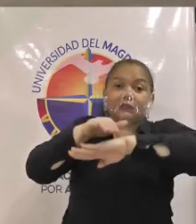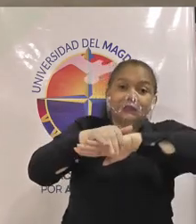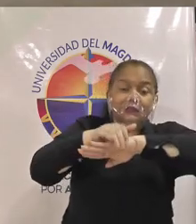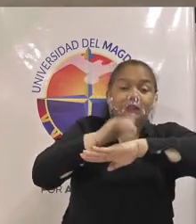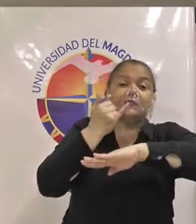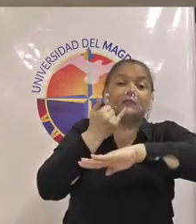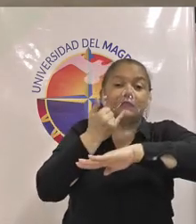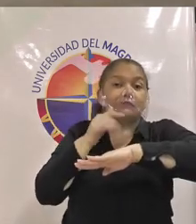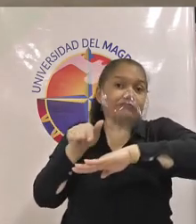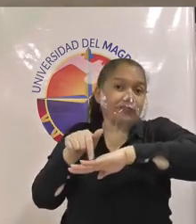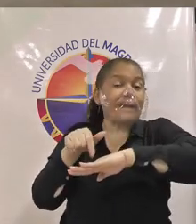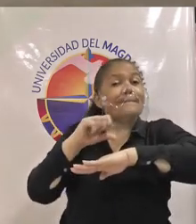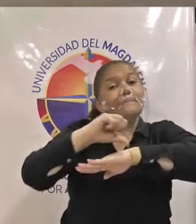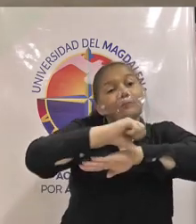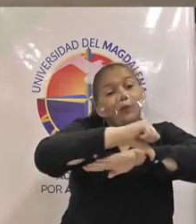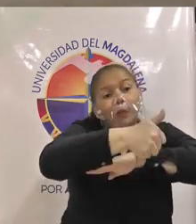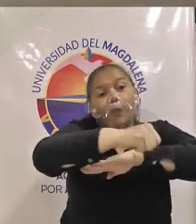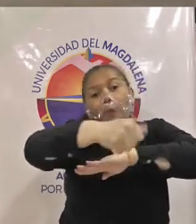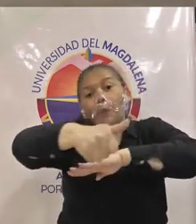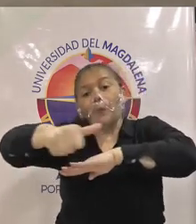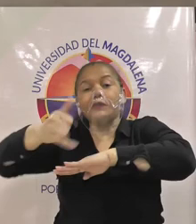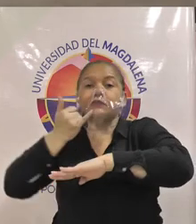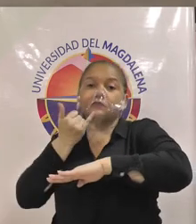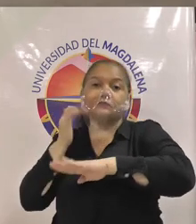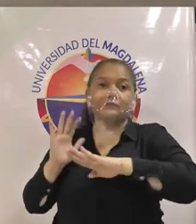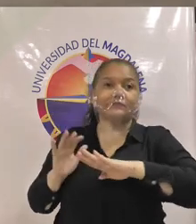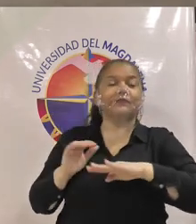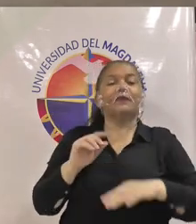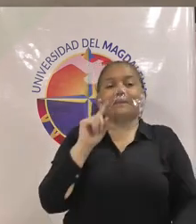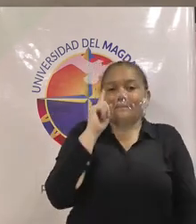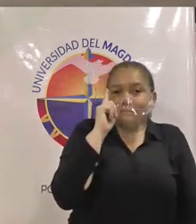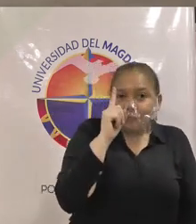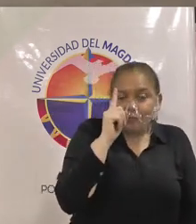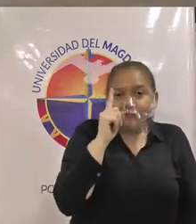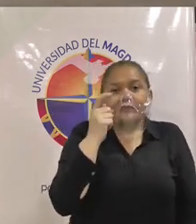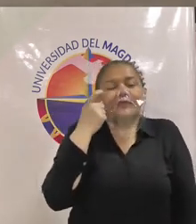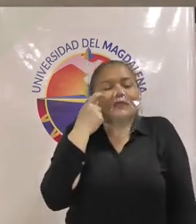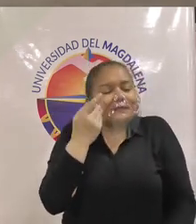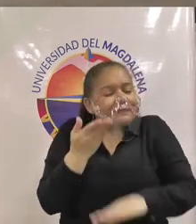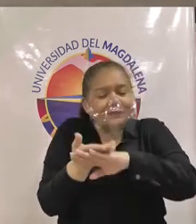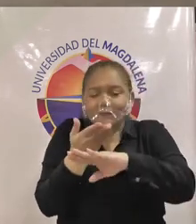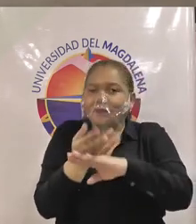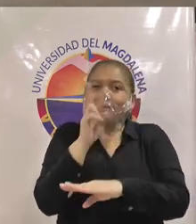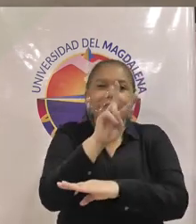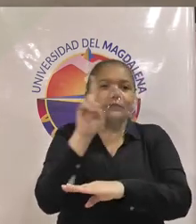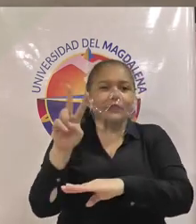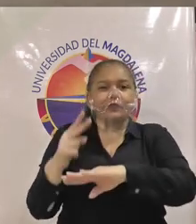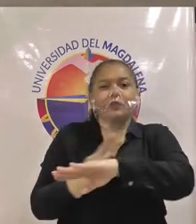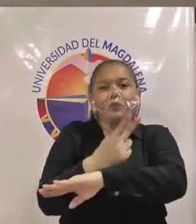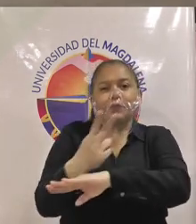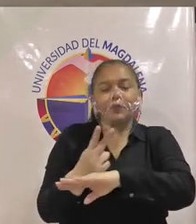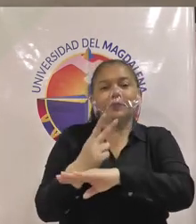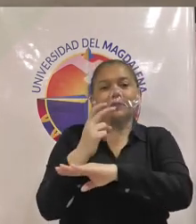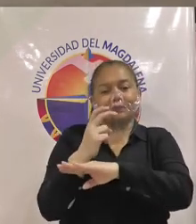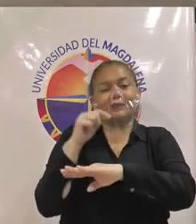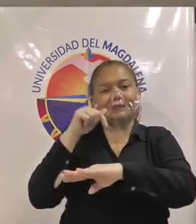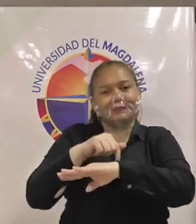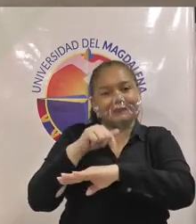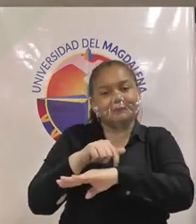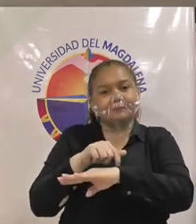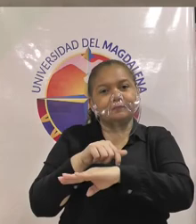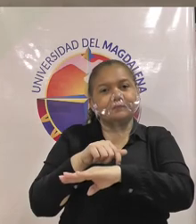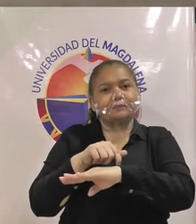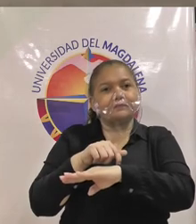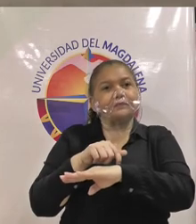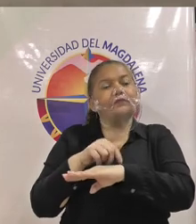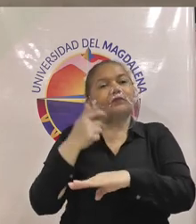pueden abarcar otros idiomas entonces primera instancia importante volver a los 22 créditos con el compromiso de que los